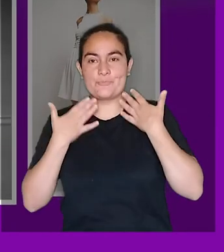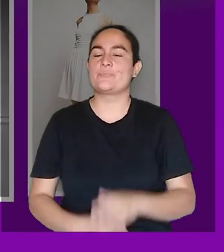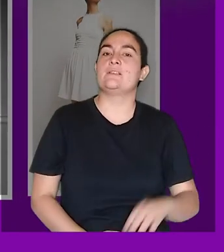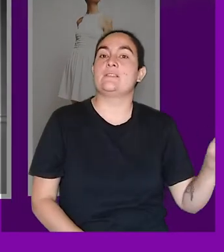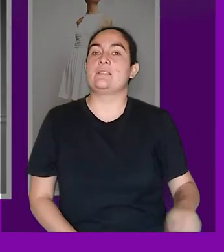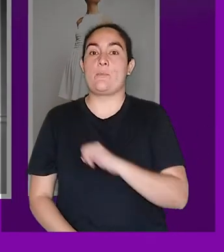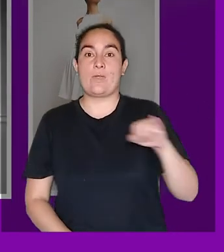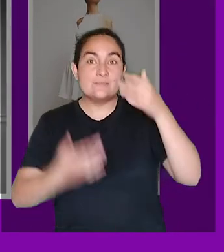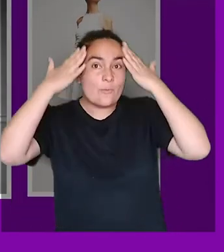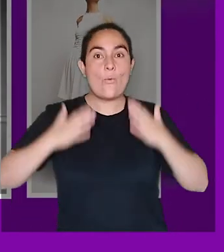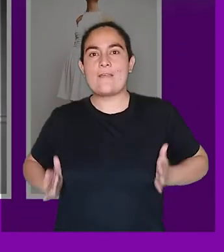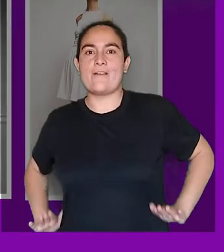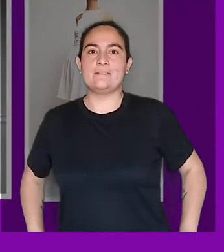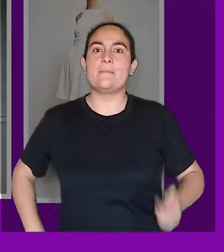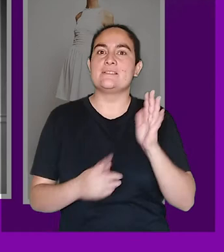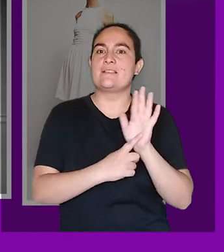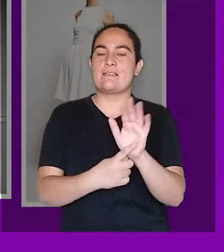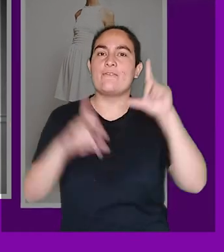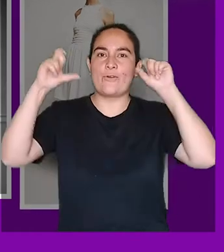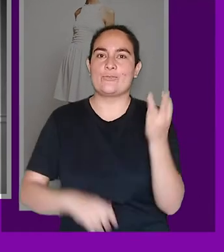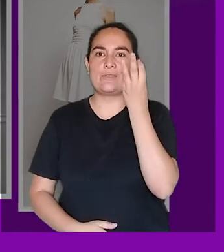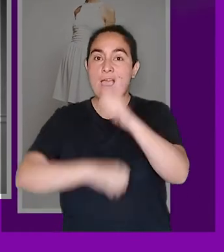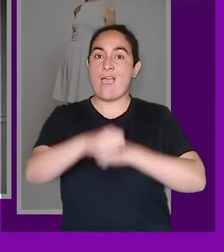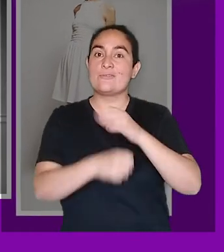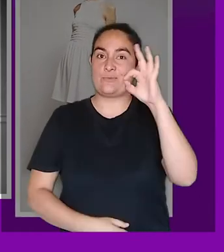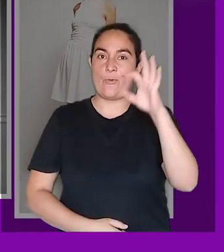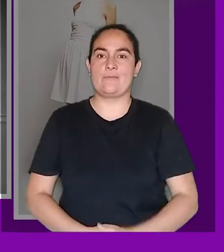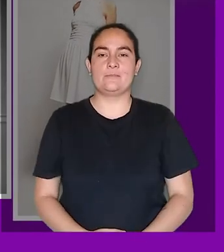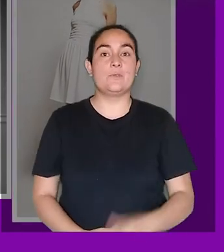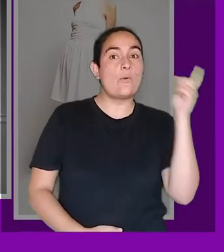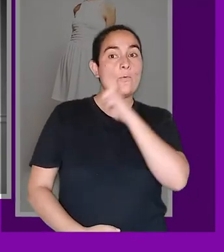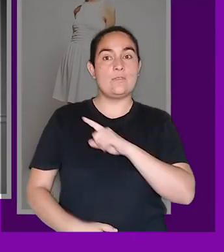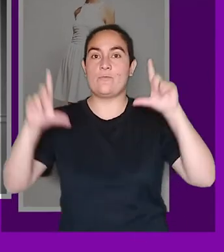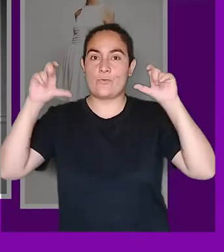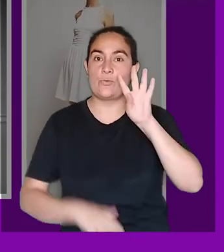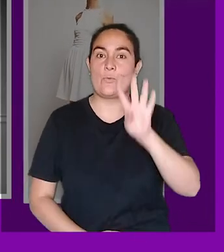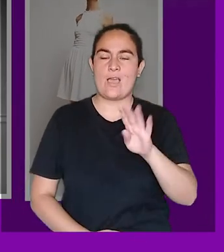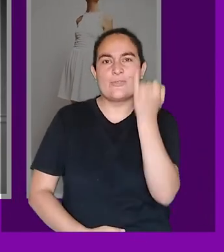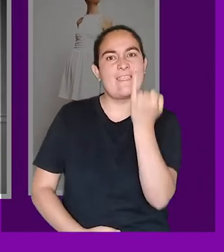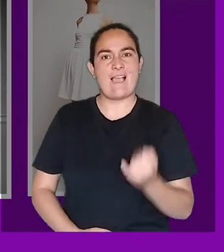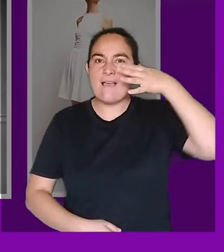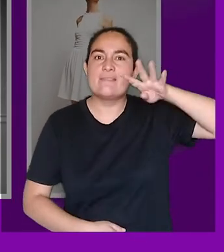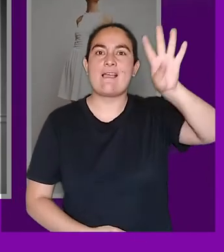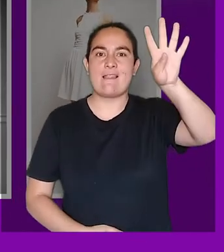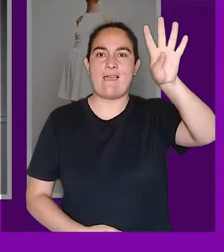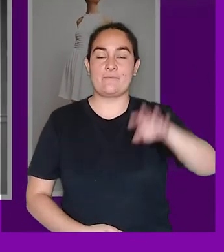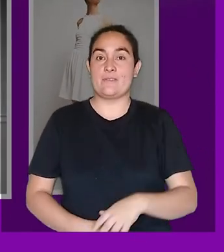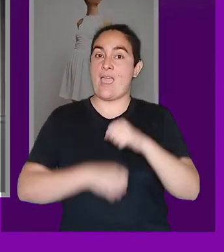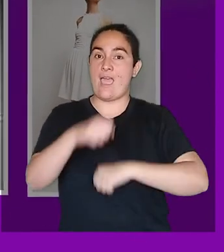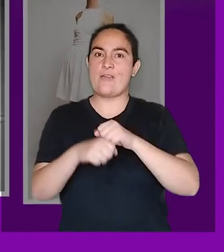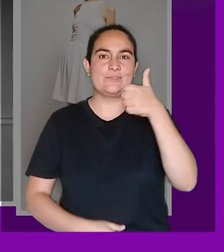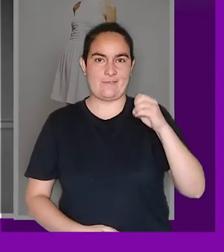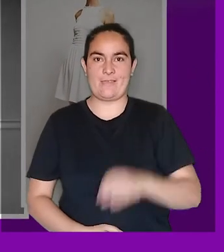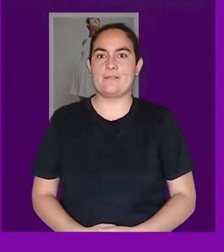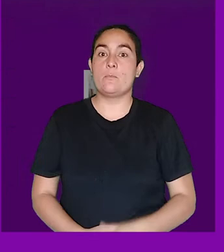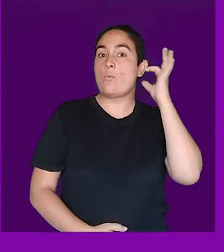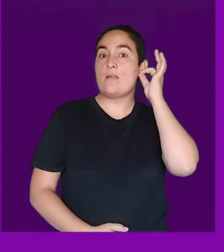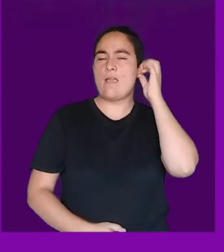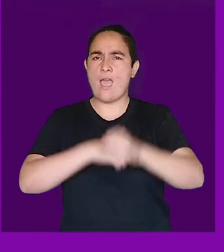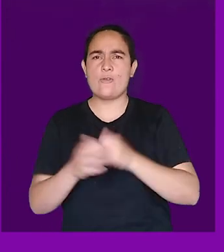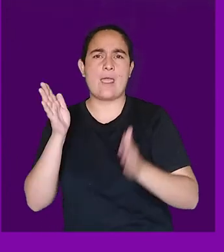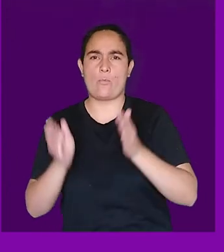sello en los años 50, para finalizar con la delgadez y pestañas pronunciadas de los 60. ¿Qué sería